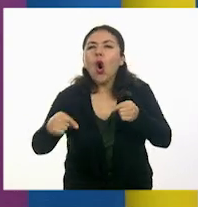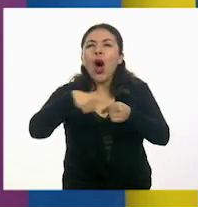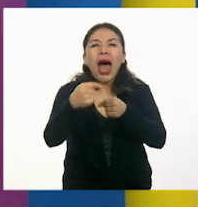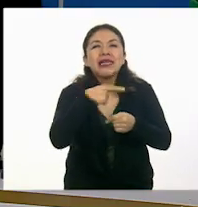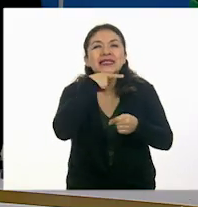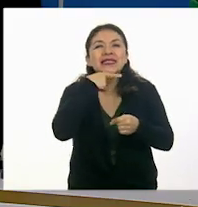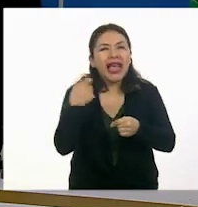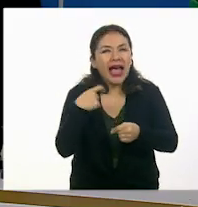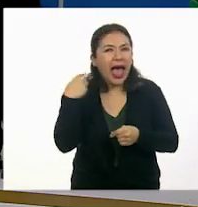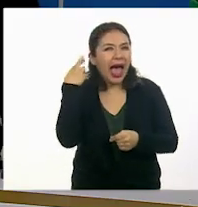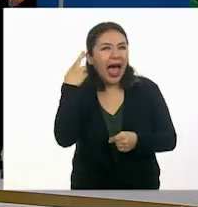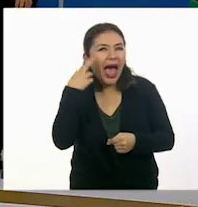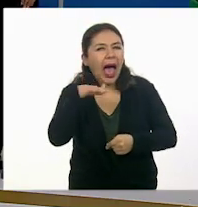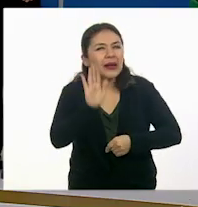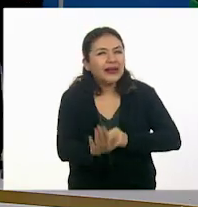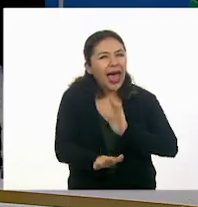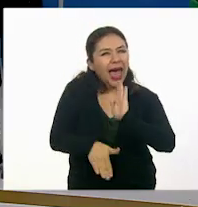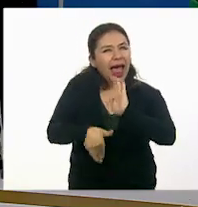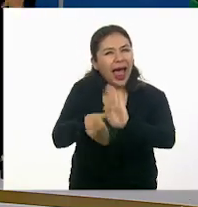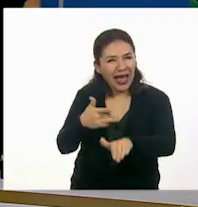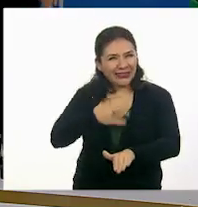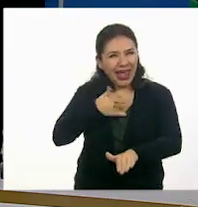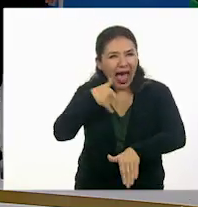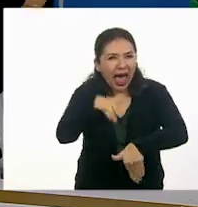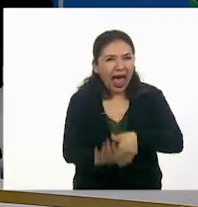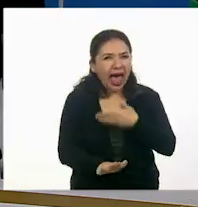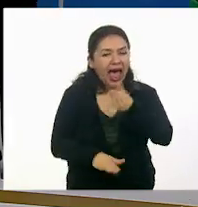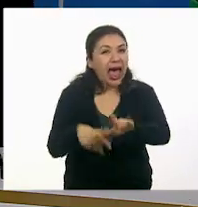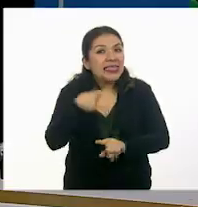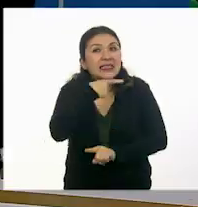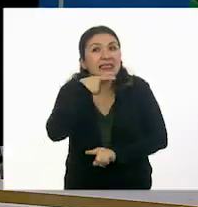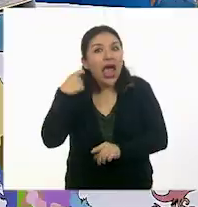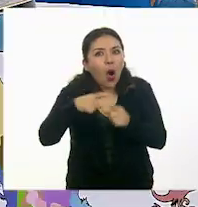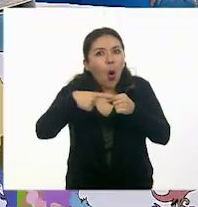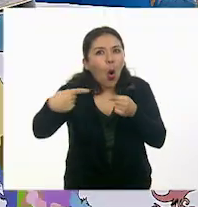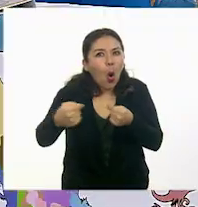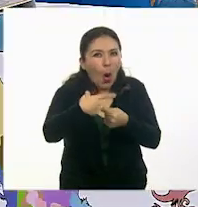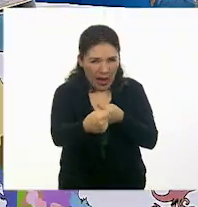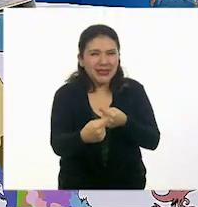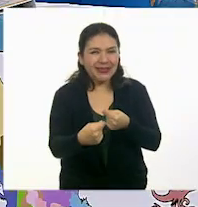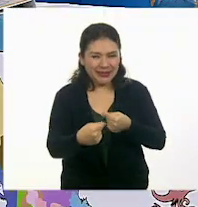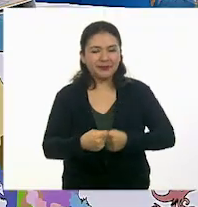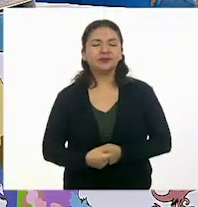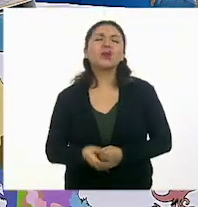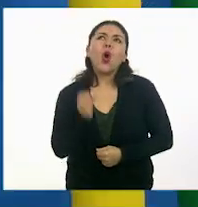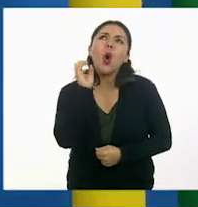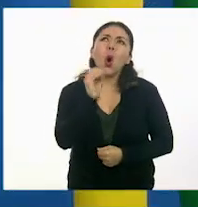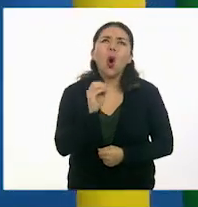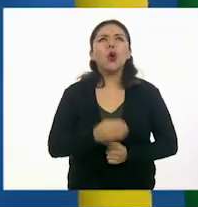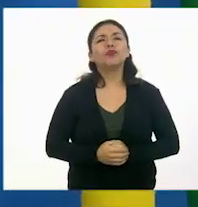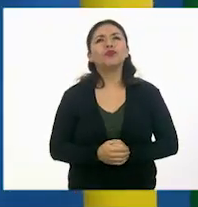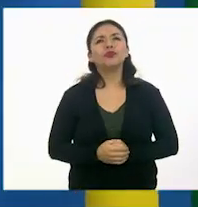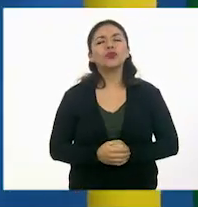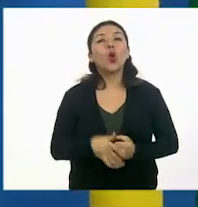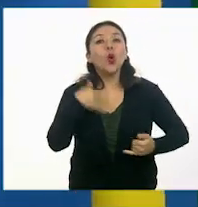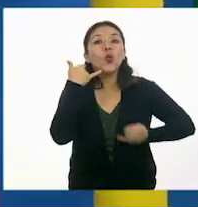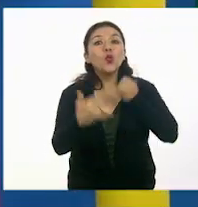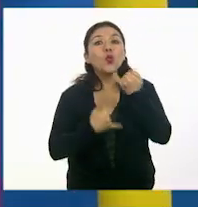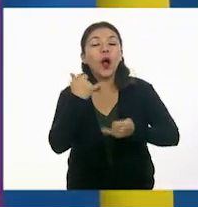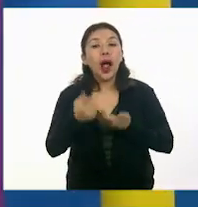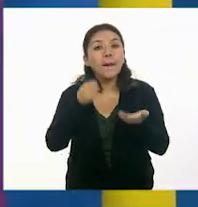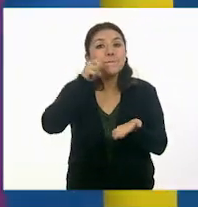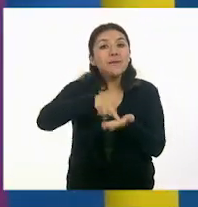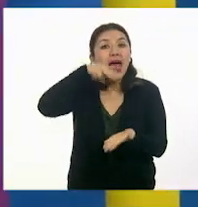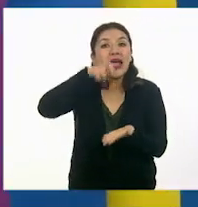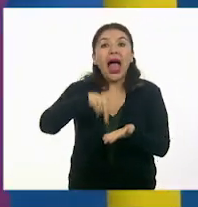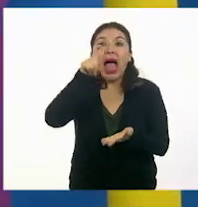Ok. ¿Te imaginas el ruido que haría? Crac, crac, crac, crac. Muy bien. O si jugáramos a brincar dentro